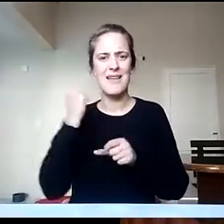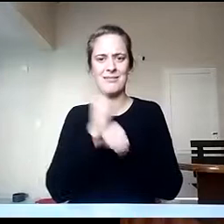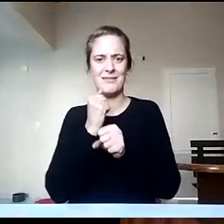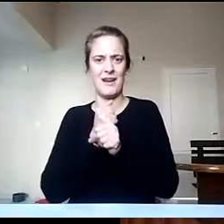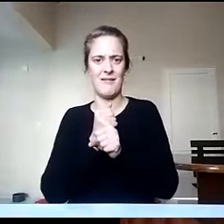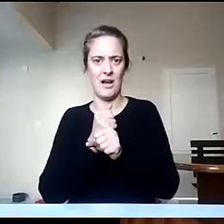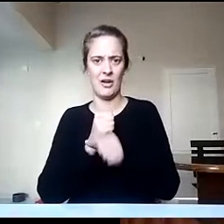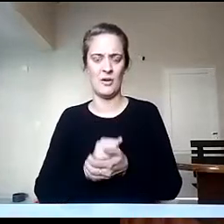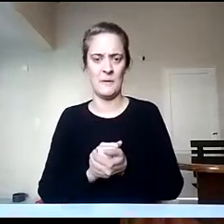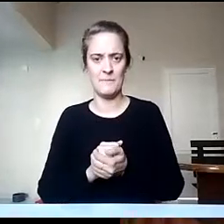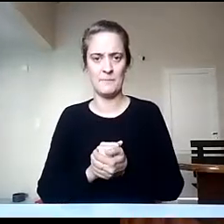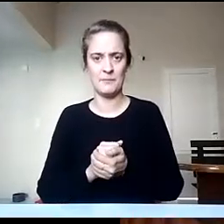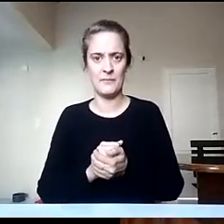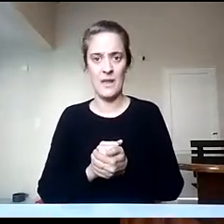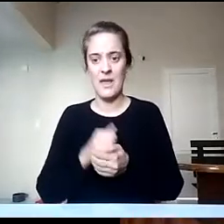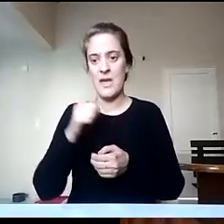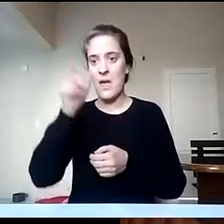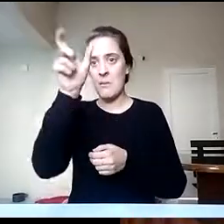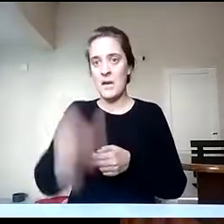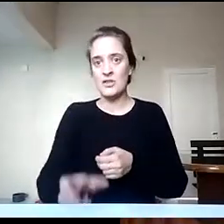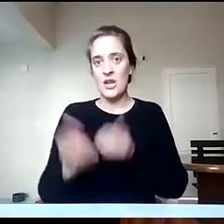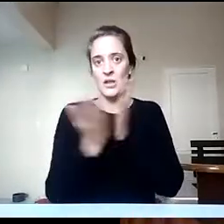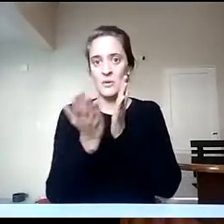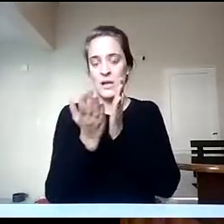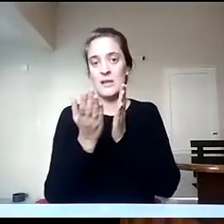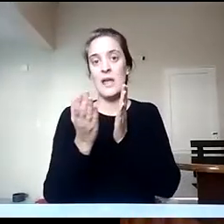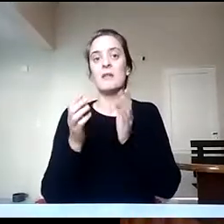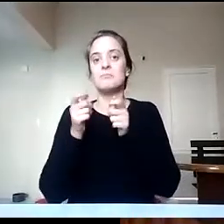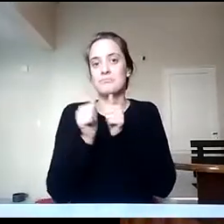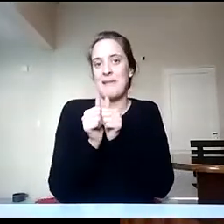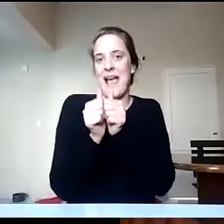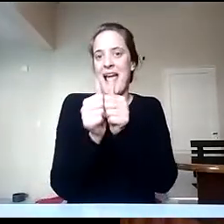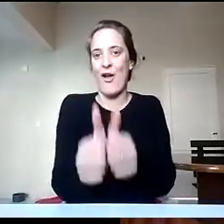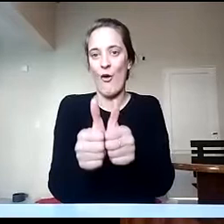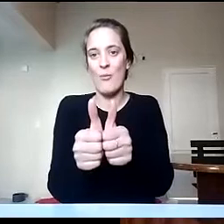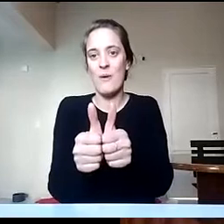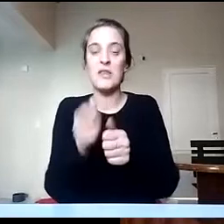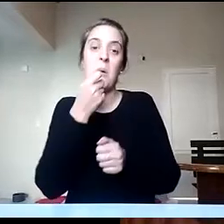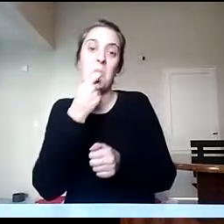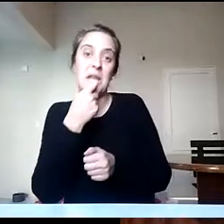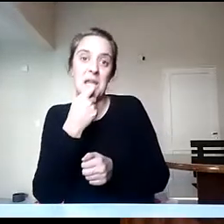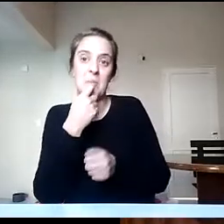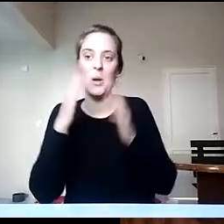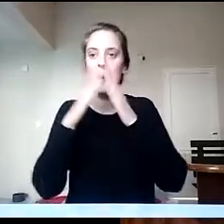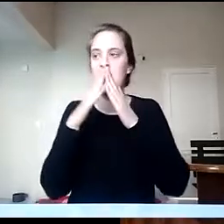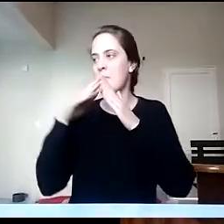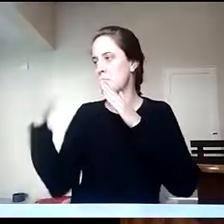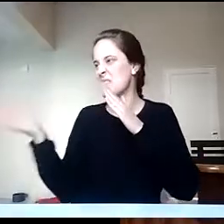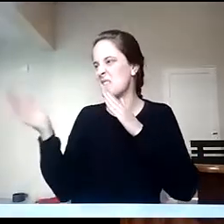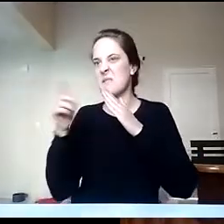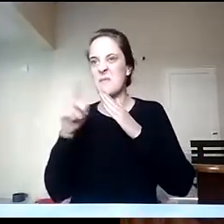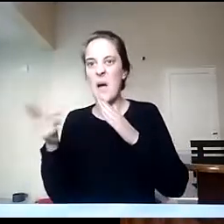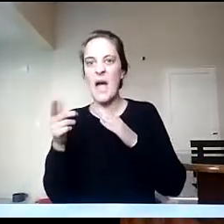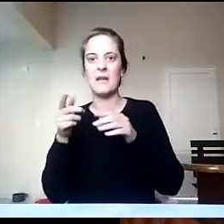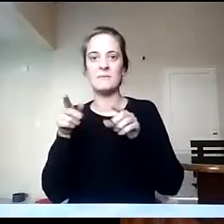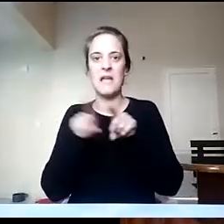virtualidad que acompaña al estudiante que tal vez no tiene vecinos cercanos o no tiene hermanos, entonces el docente a través